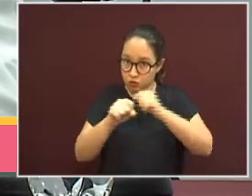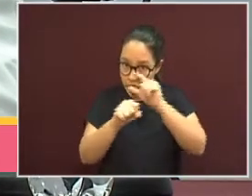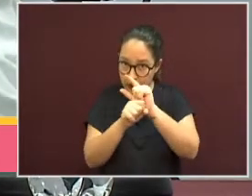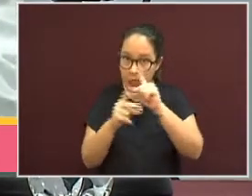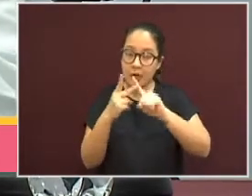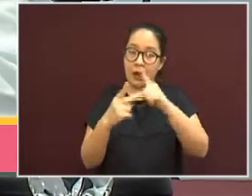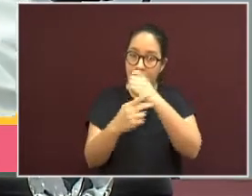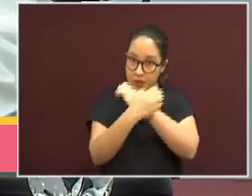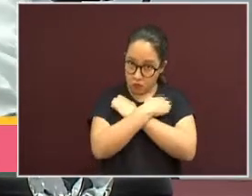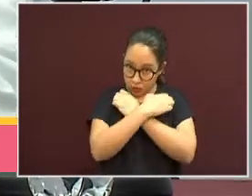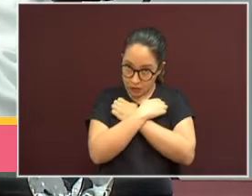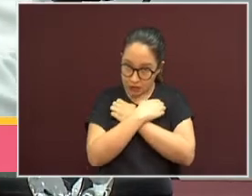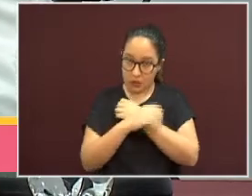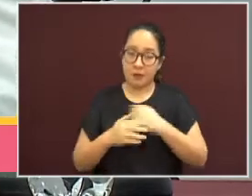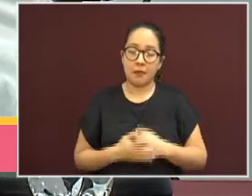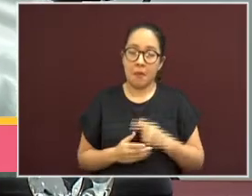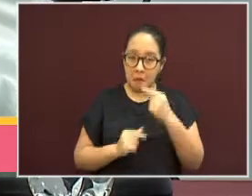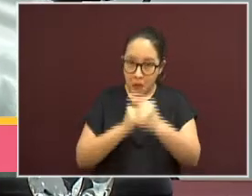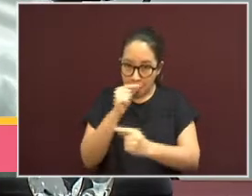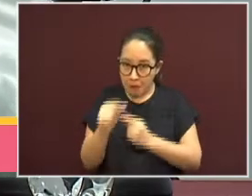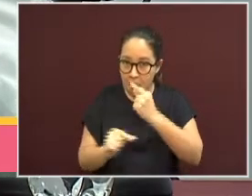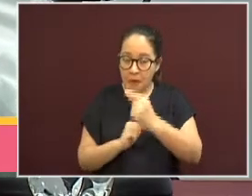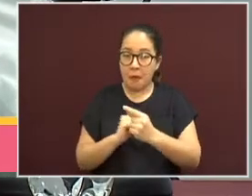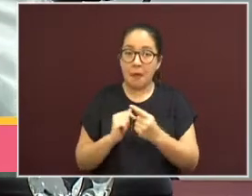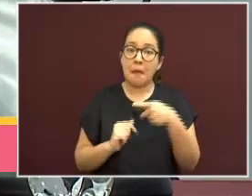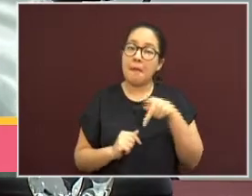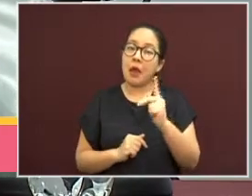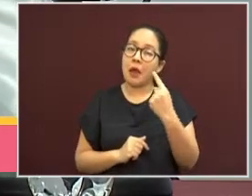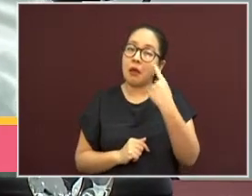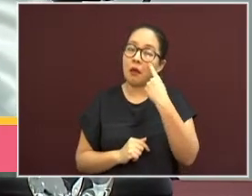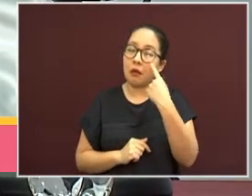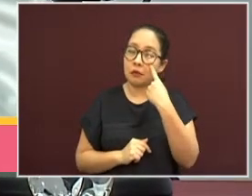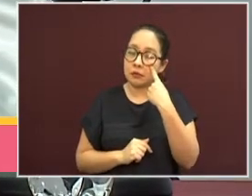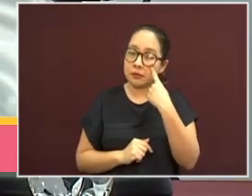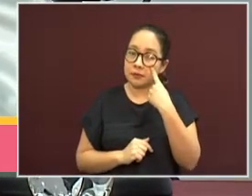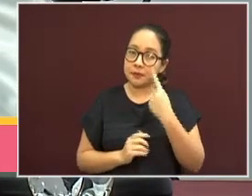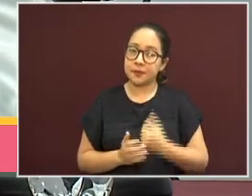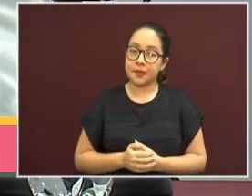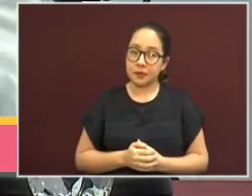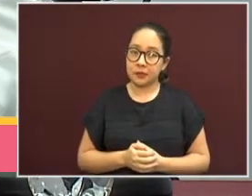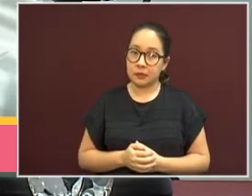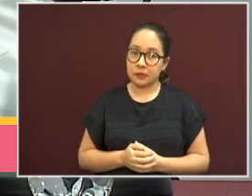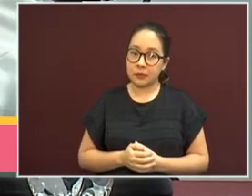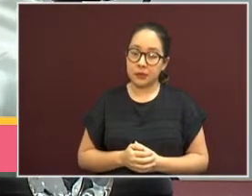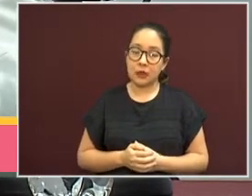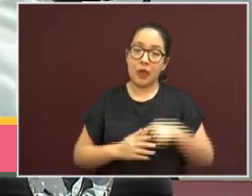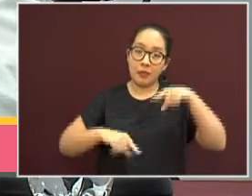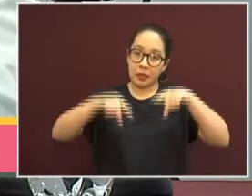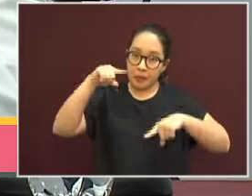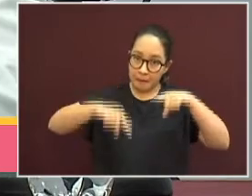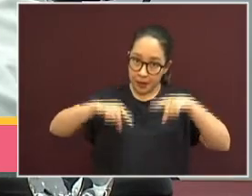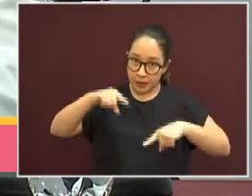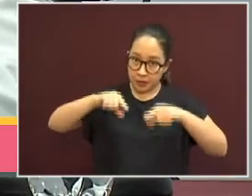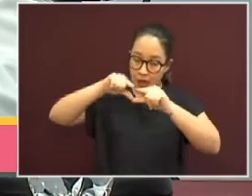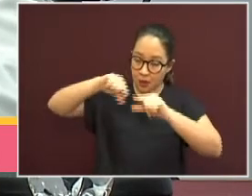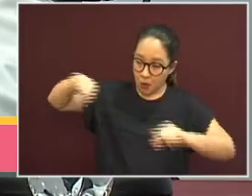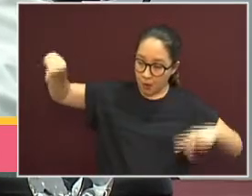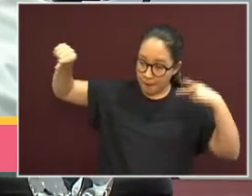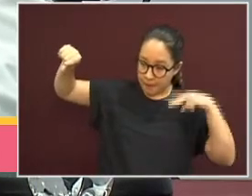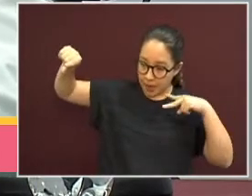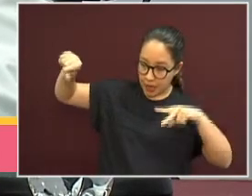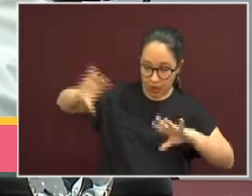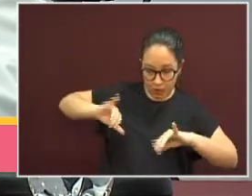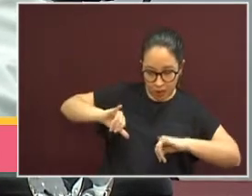educativas. Pero con base en las características geográficas y económicas,